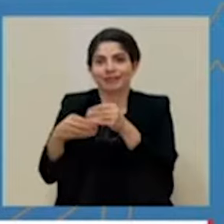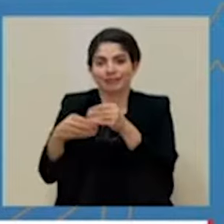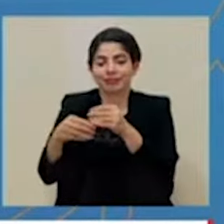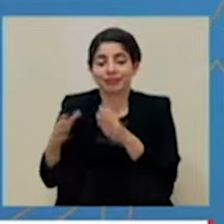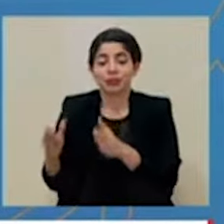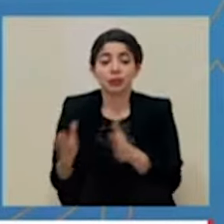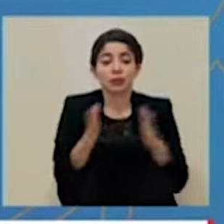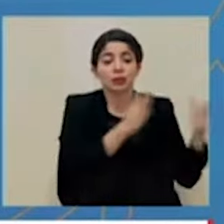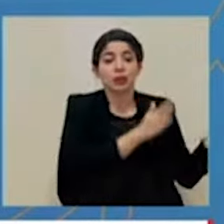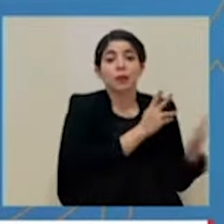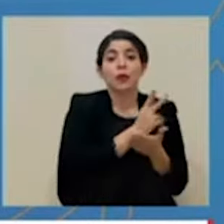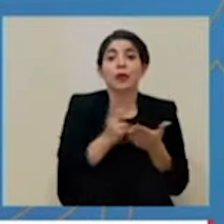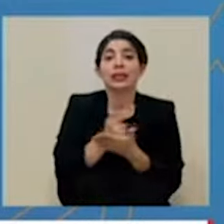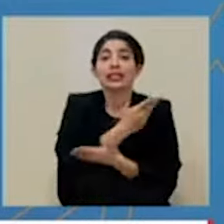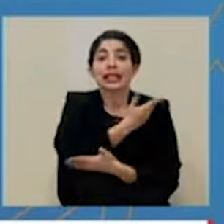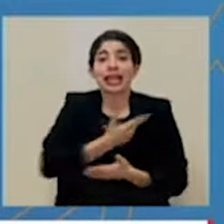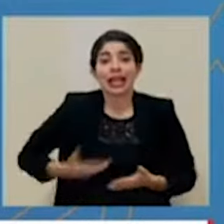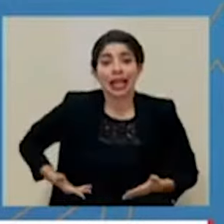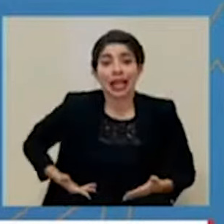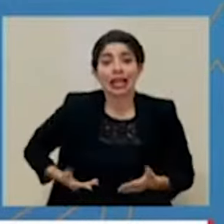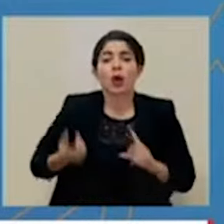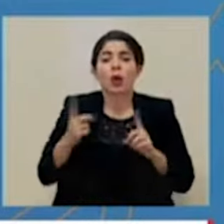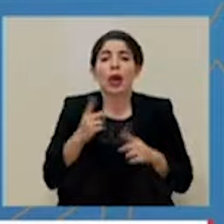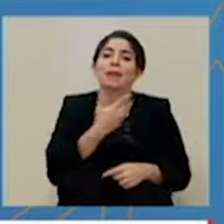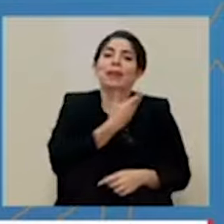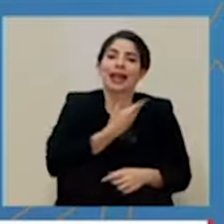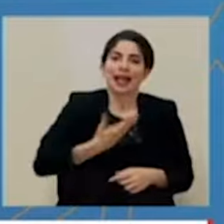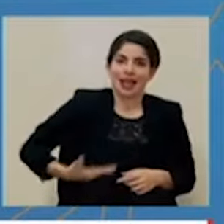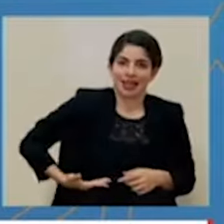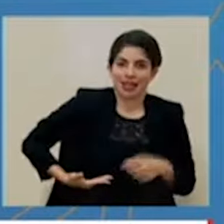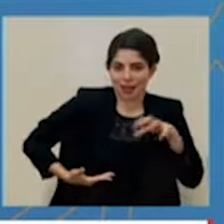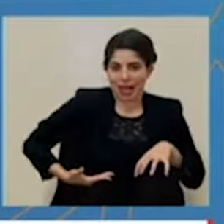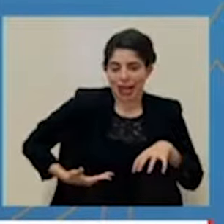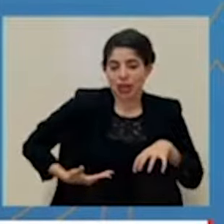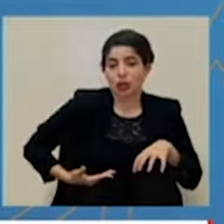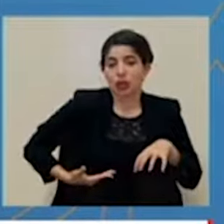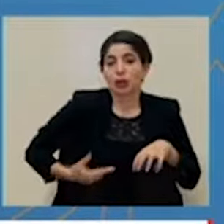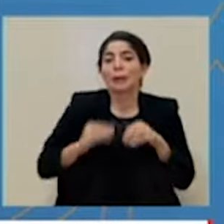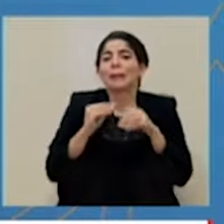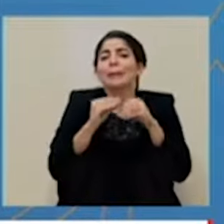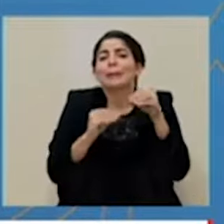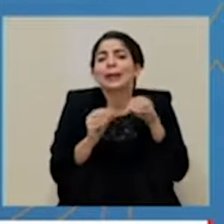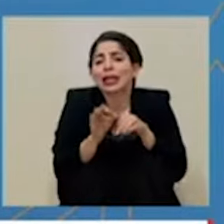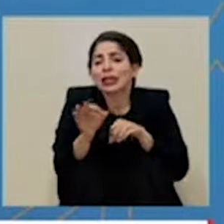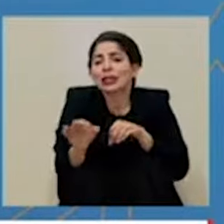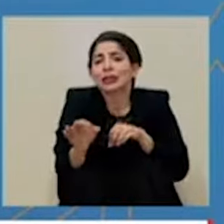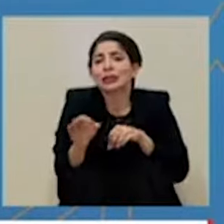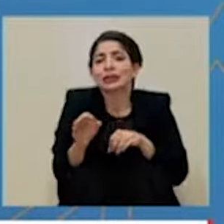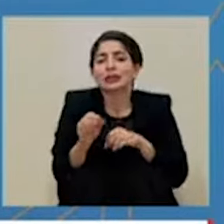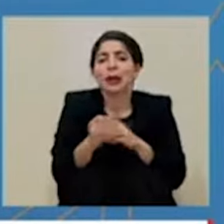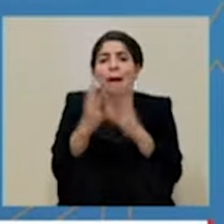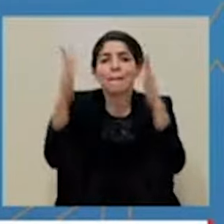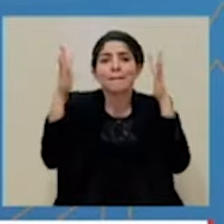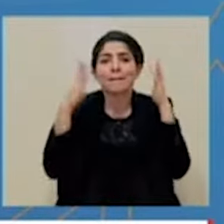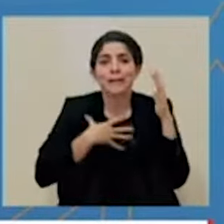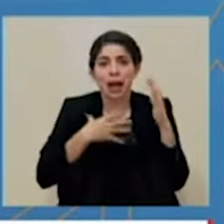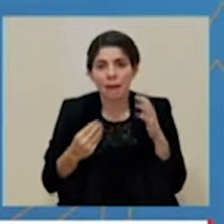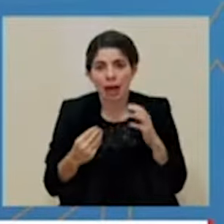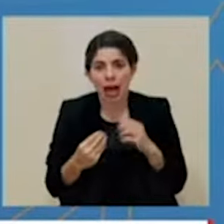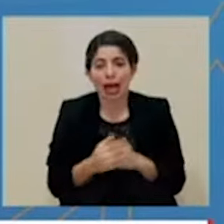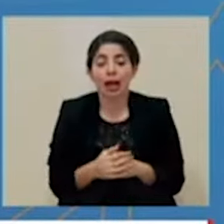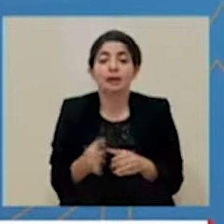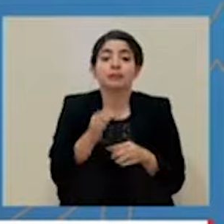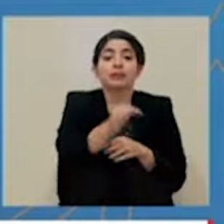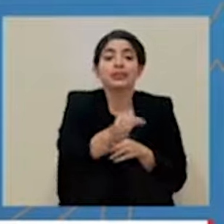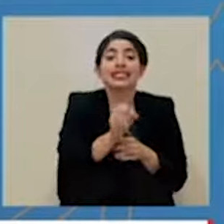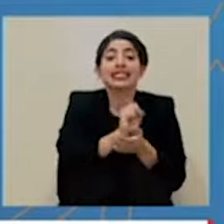Para la provincia de Heredia, se mantienen Heredia como cantón, salvo el distrito de Barablanca, asimismo el cantón de San